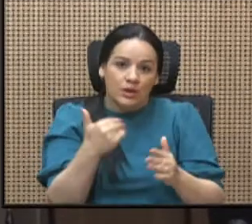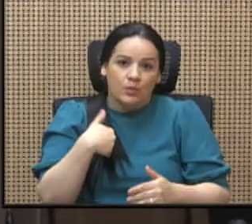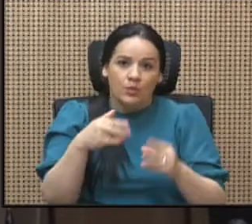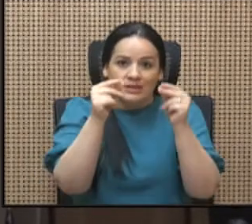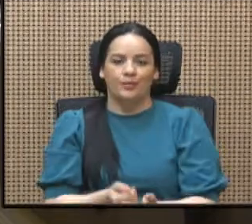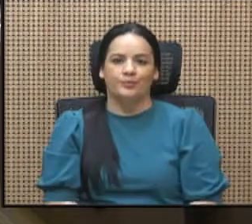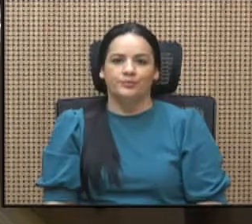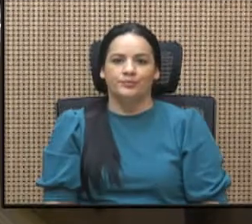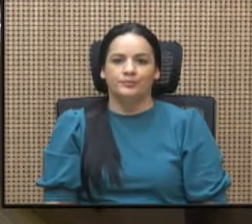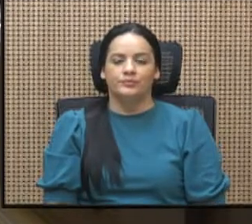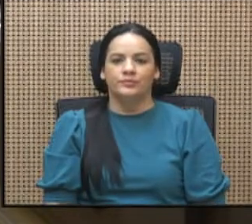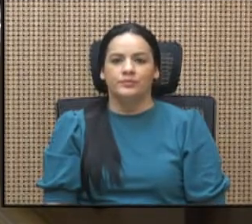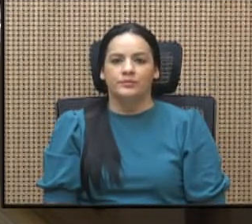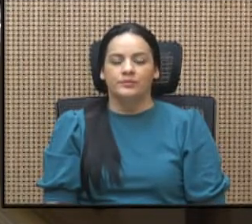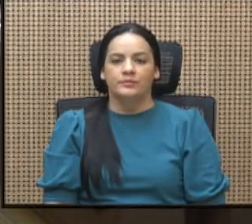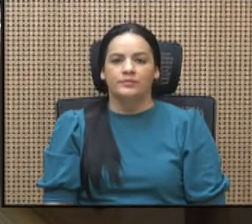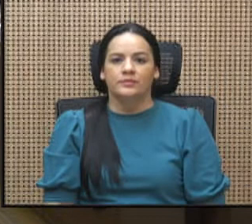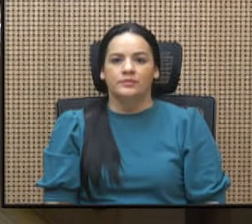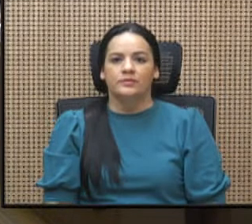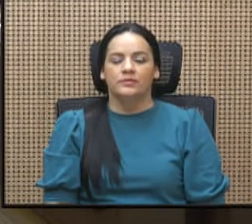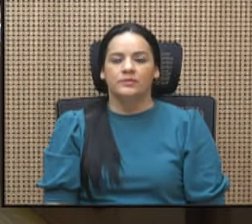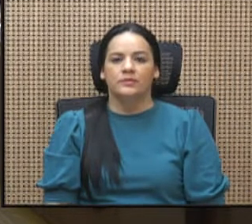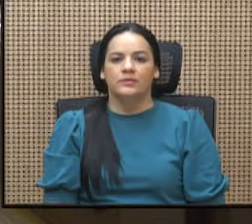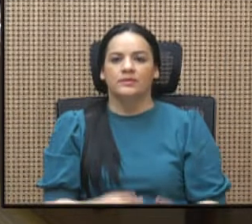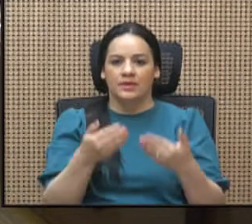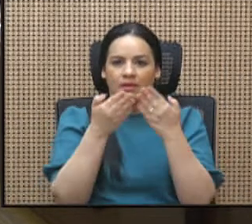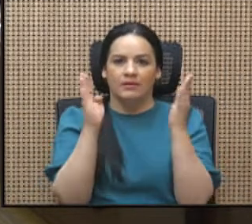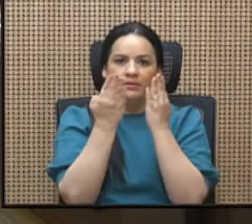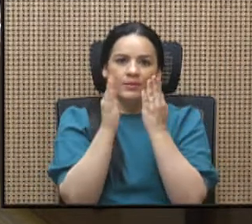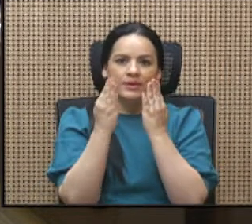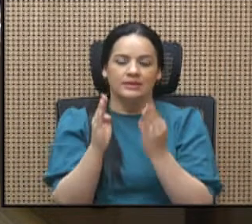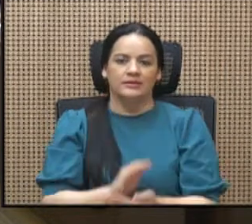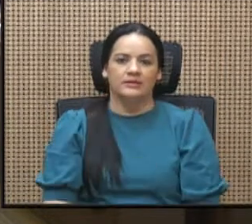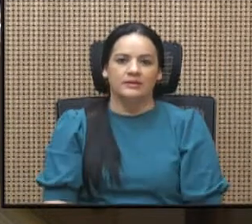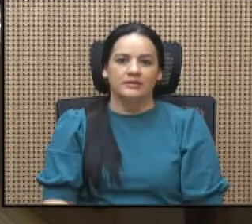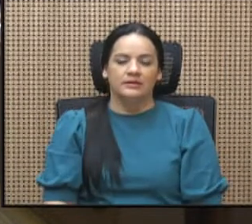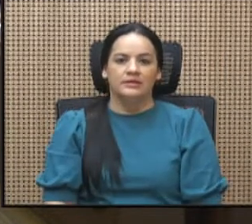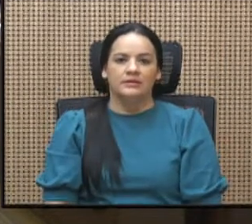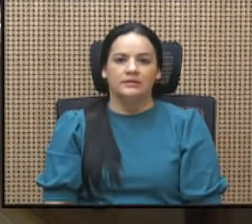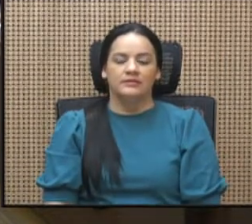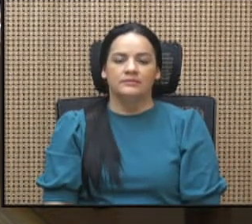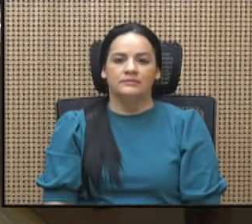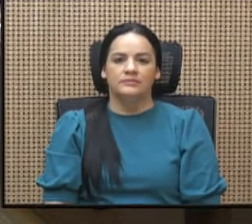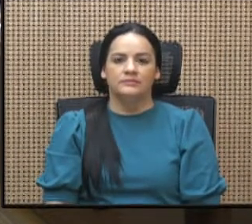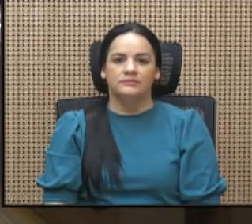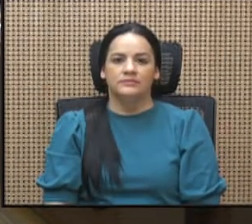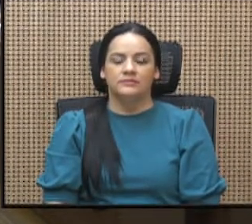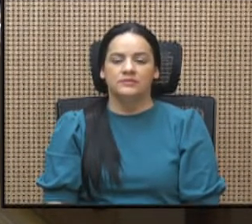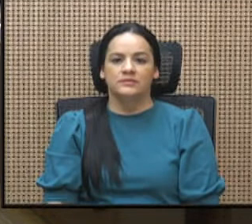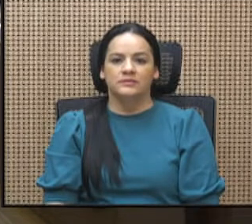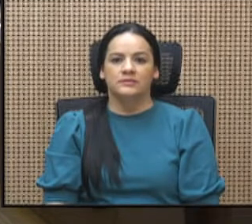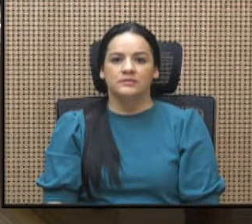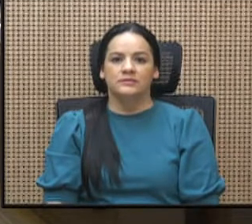nacional. Otro de los expedientes aprobados perfeccionará la rendición de cuentas, la cual deberá darse por medios